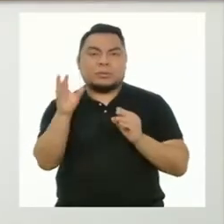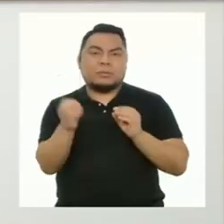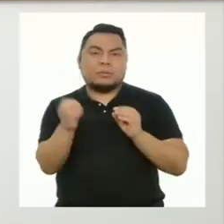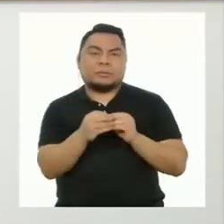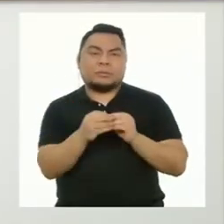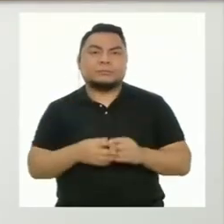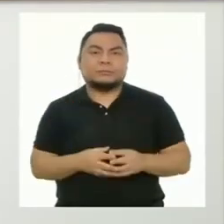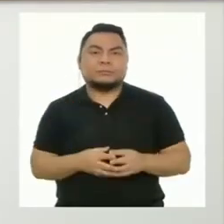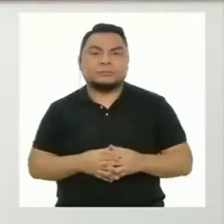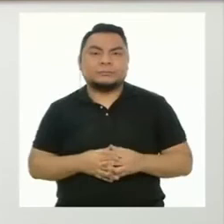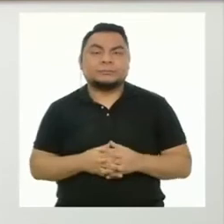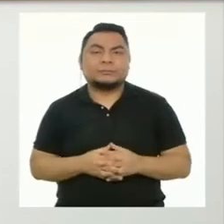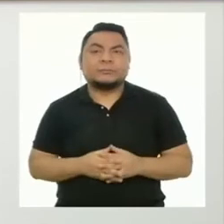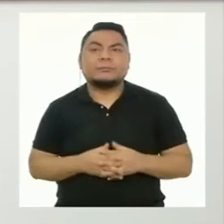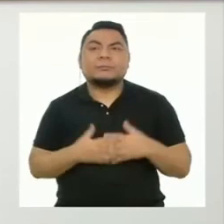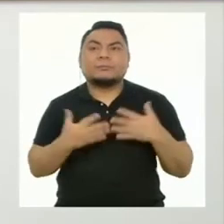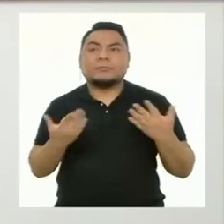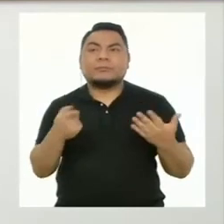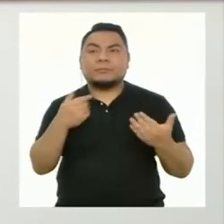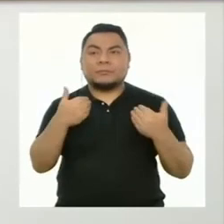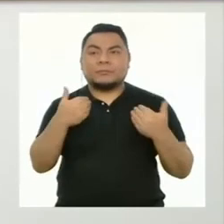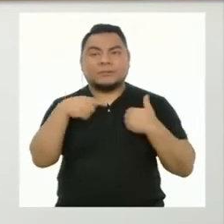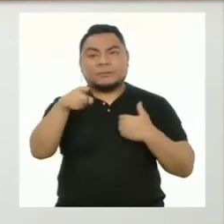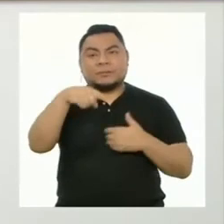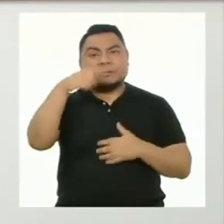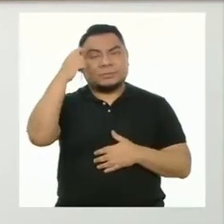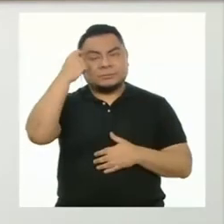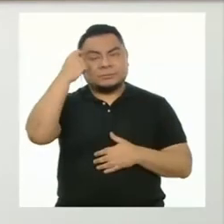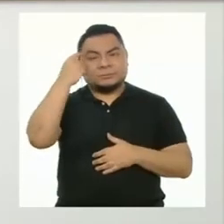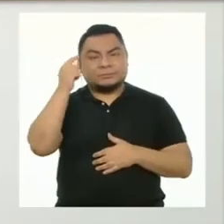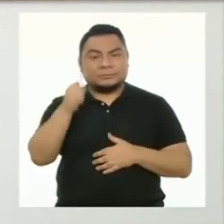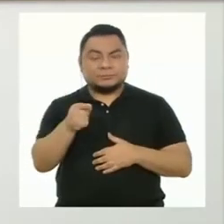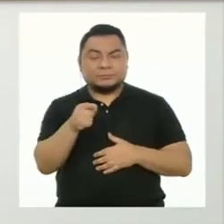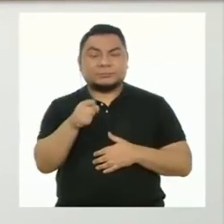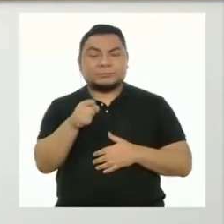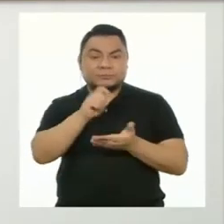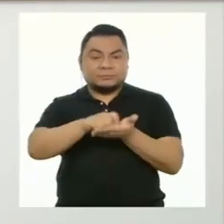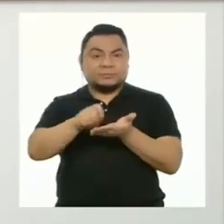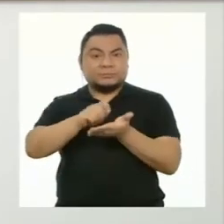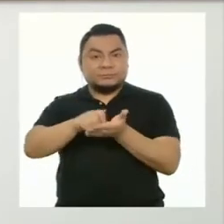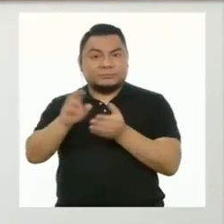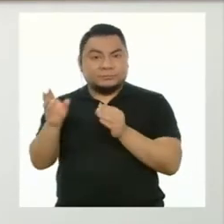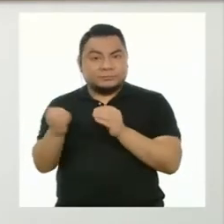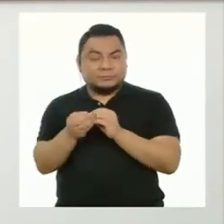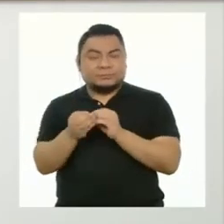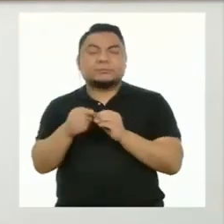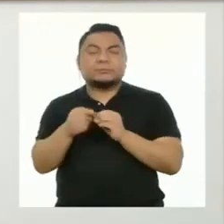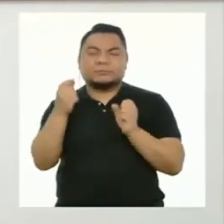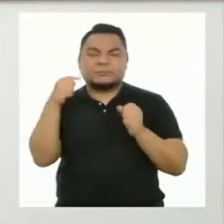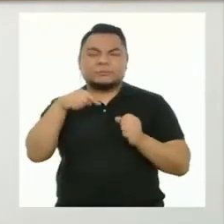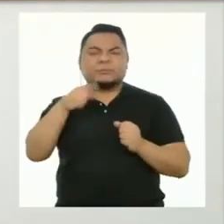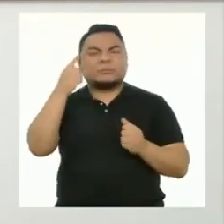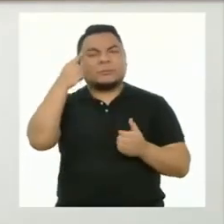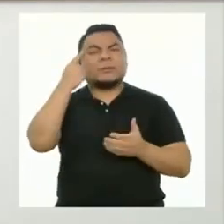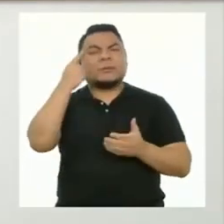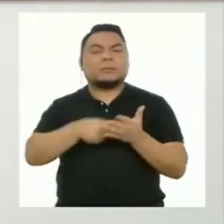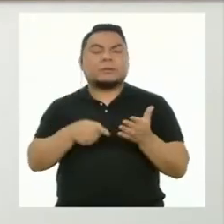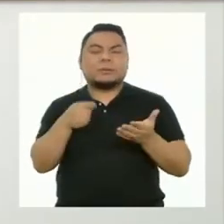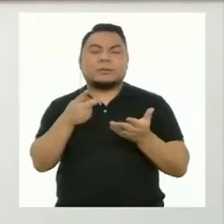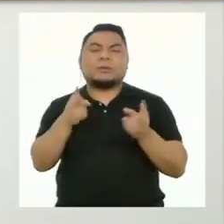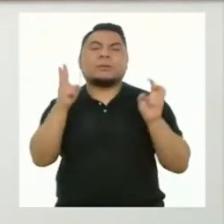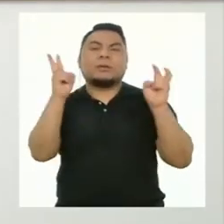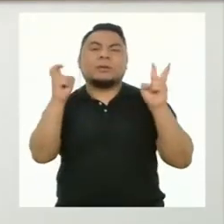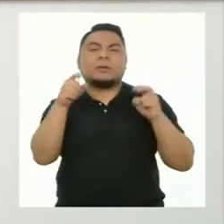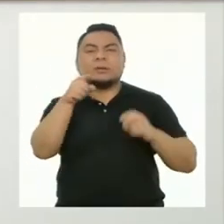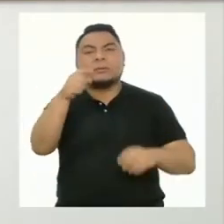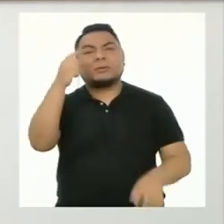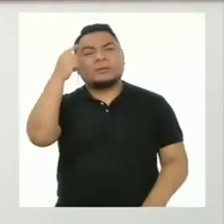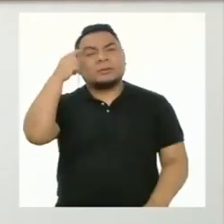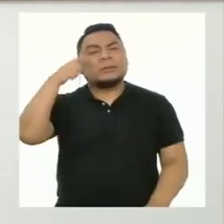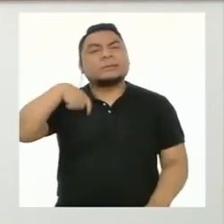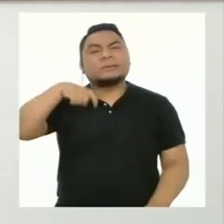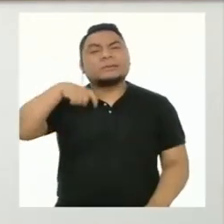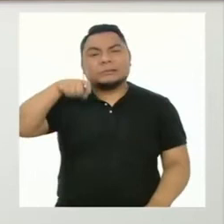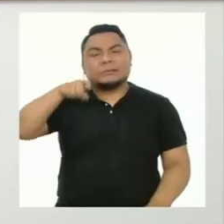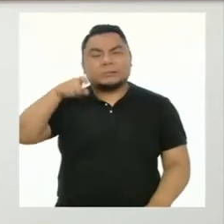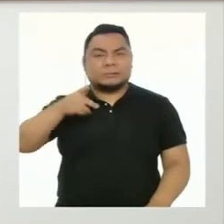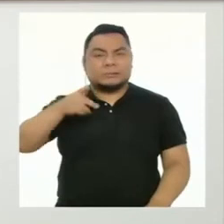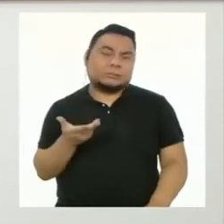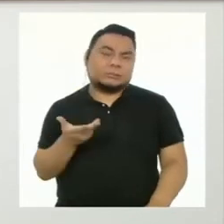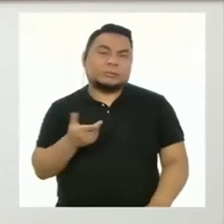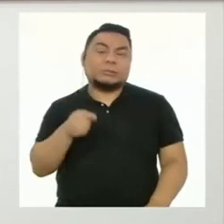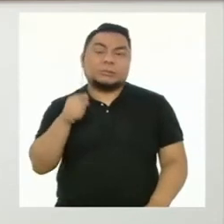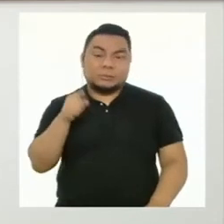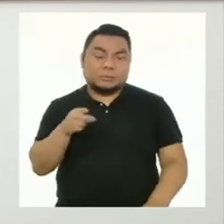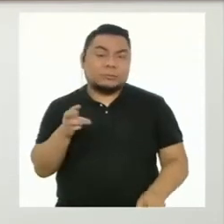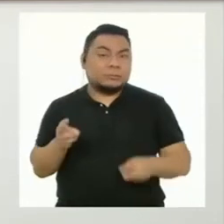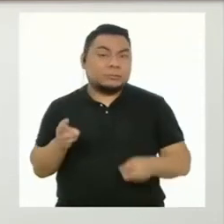del portafolio. Tengamos en cuenta que estas anotaciones son para aquellos productos que consideren necesarios.